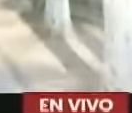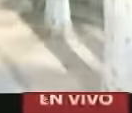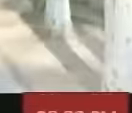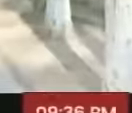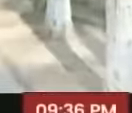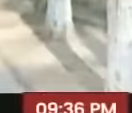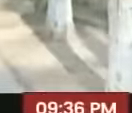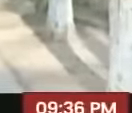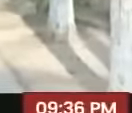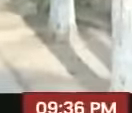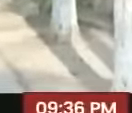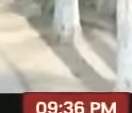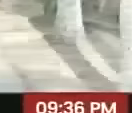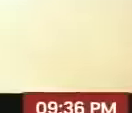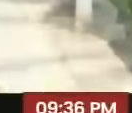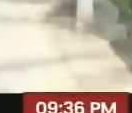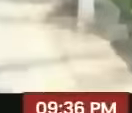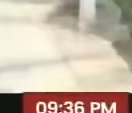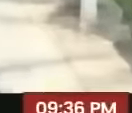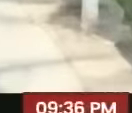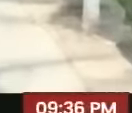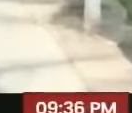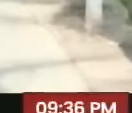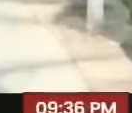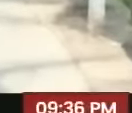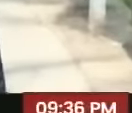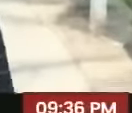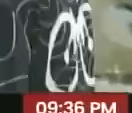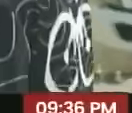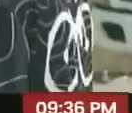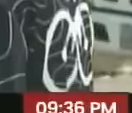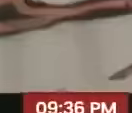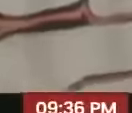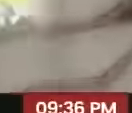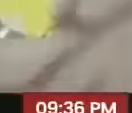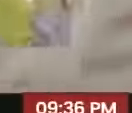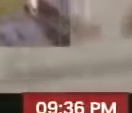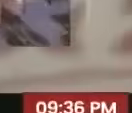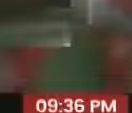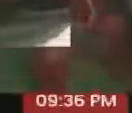Mi nombre es Eder Blanco. Soy fundador del proyecto La Fuga.